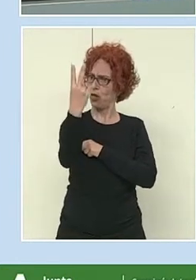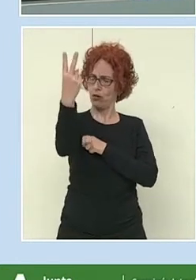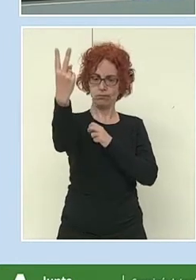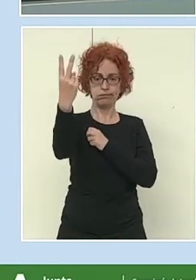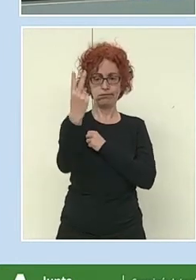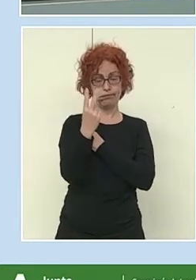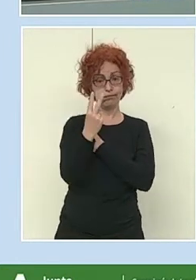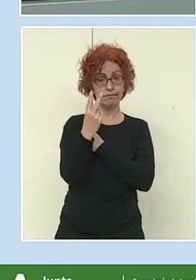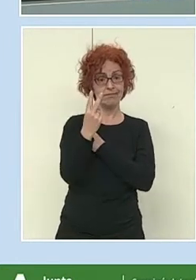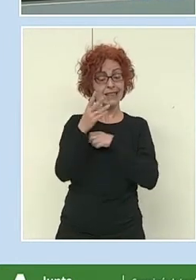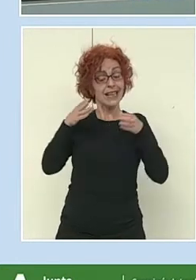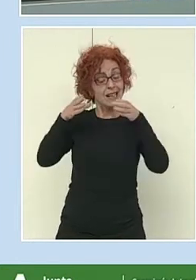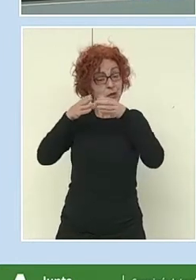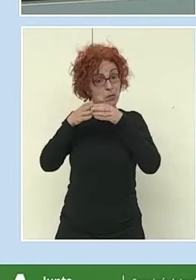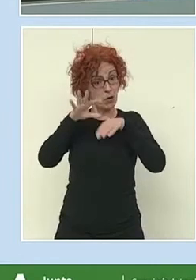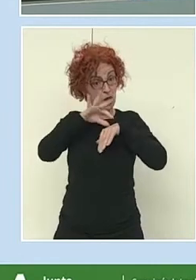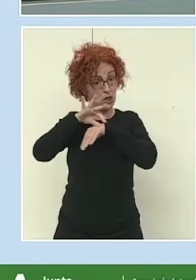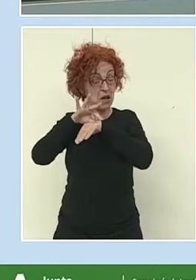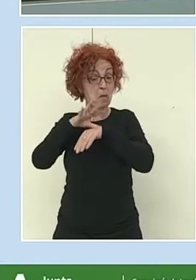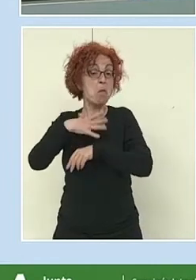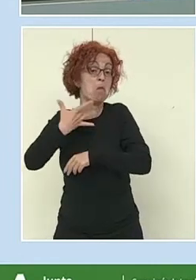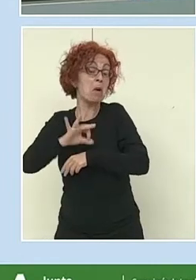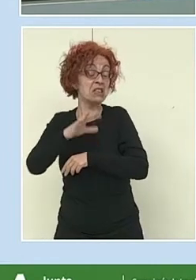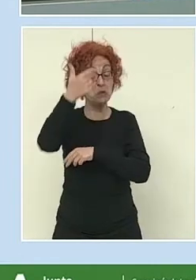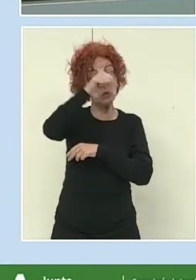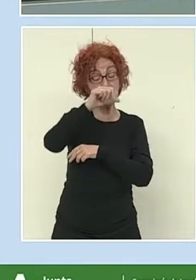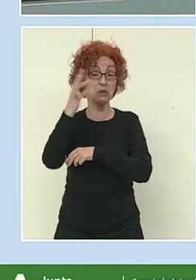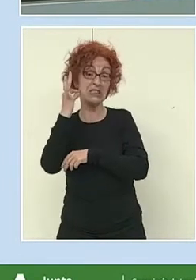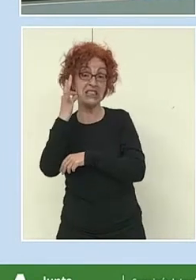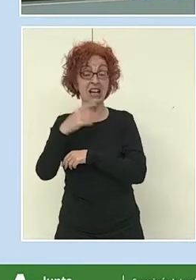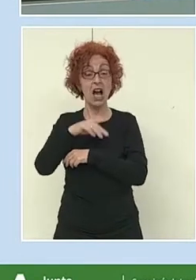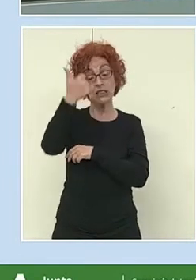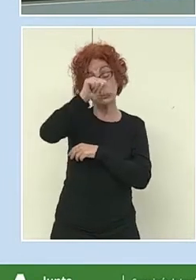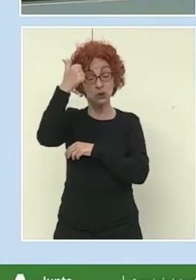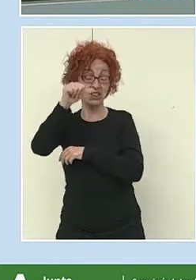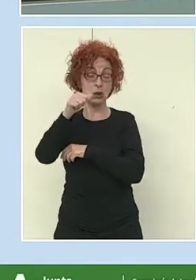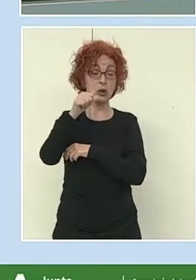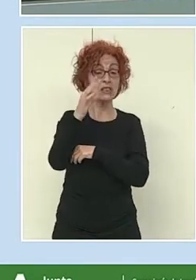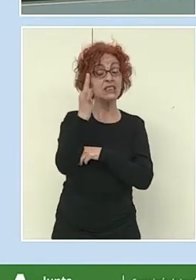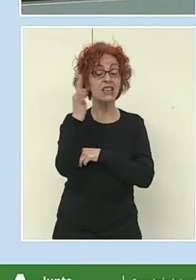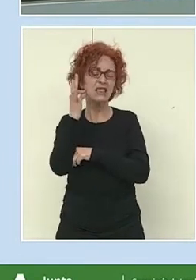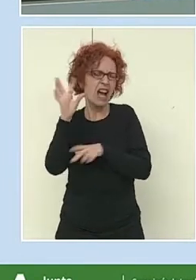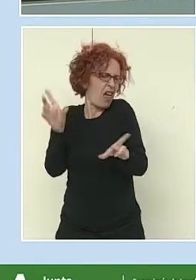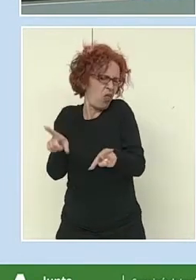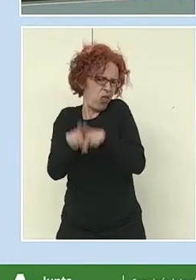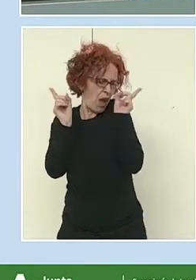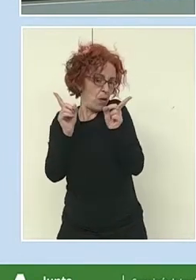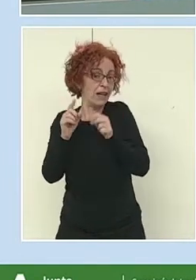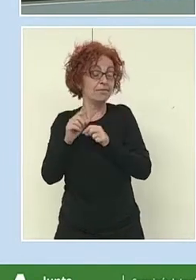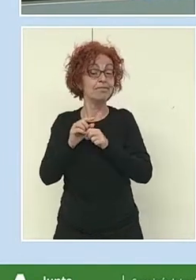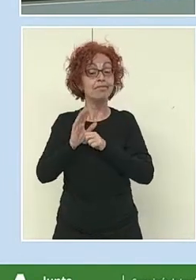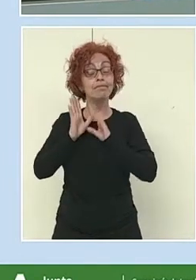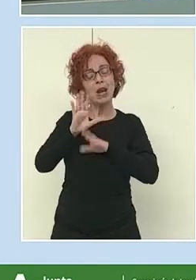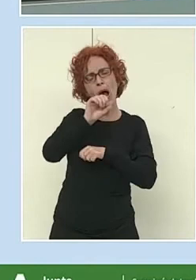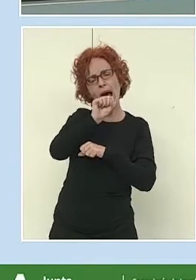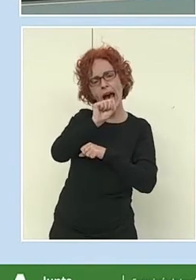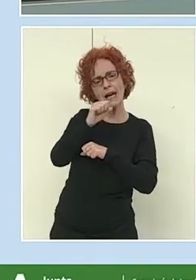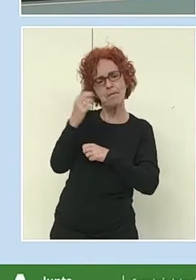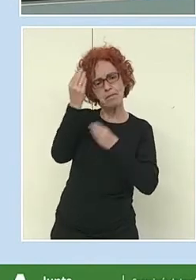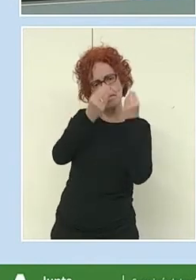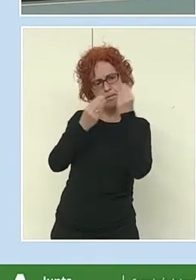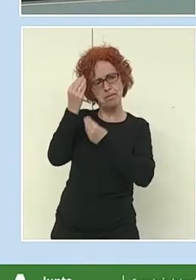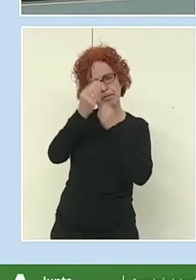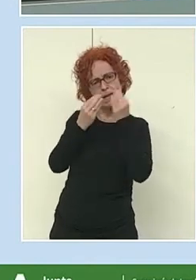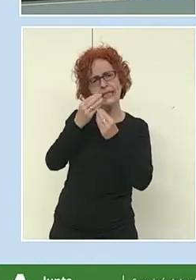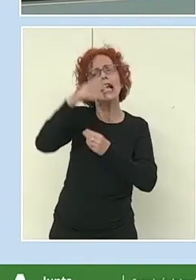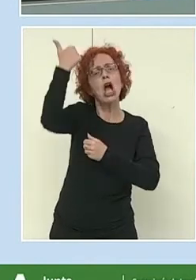El equipo de orientación profesional puede ser un chico, una chica, dos chicas, dos chicos, en fin, da igual. Pero A cree que los hombres y las